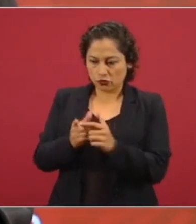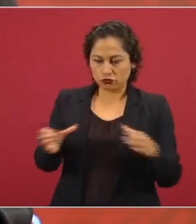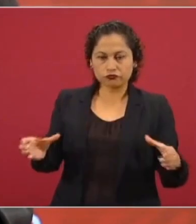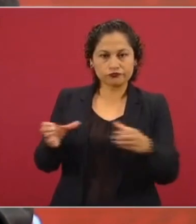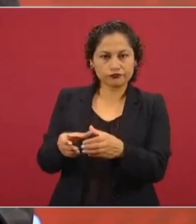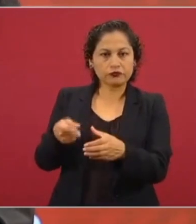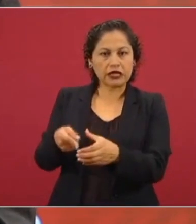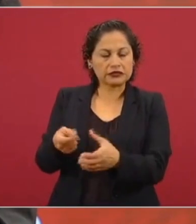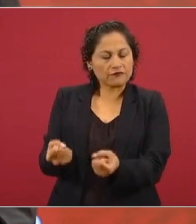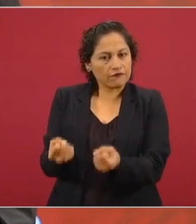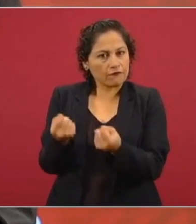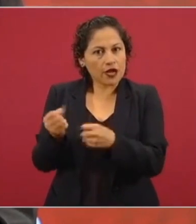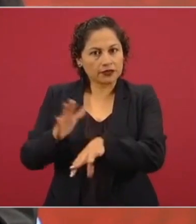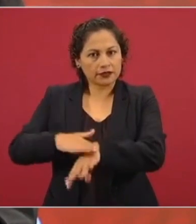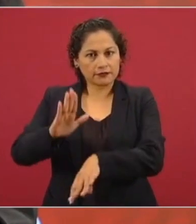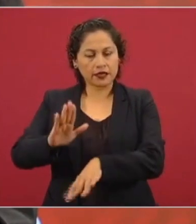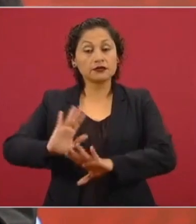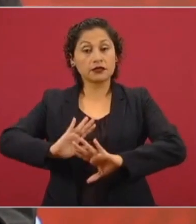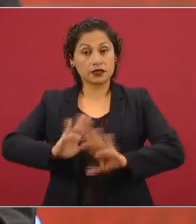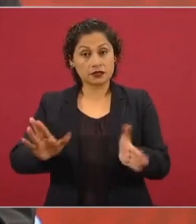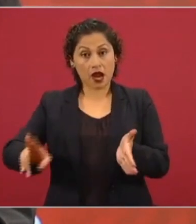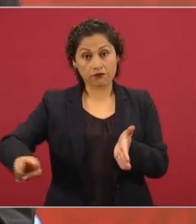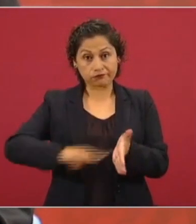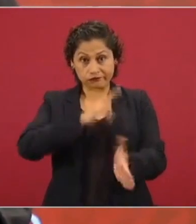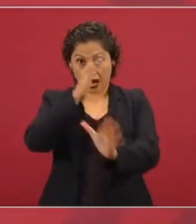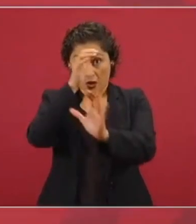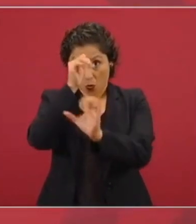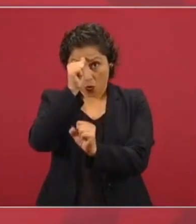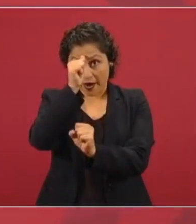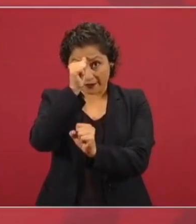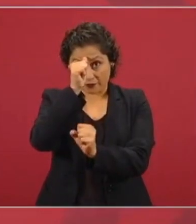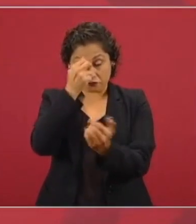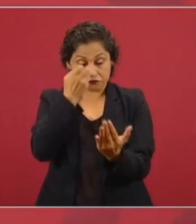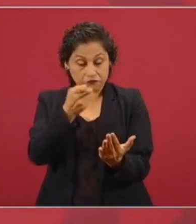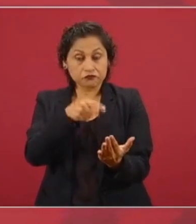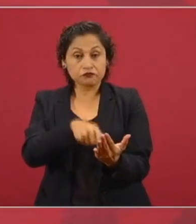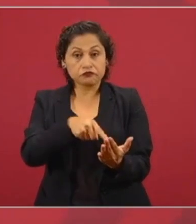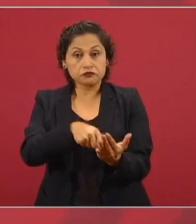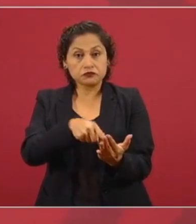ya se firmó un acuerdo para que todas las secretarías